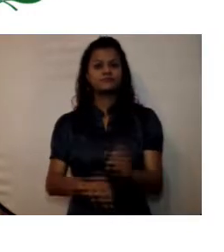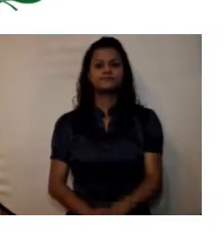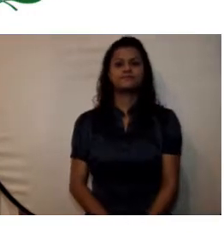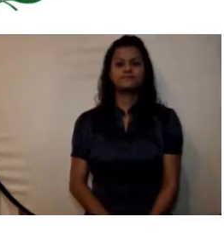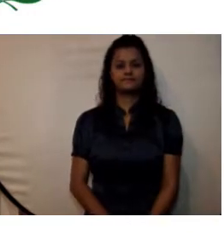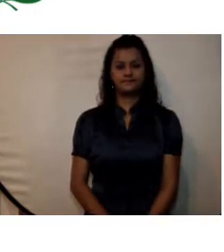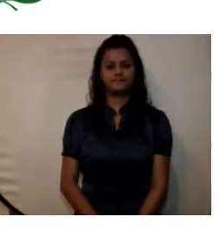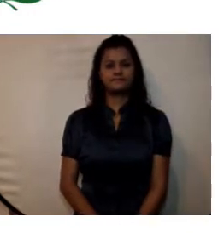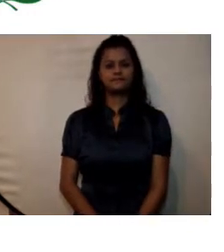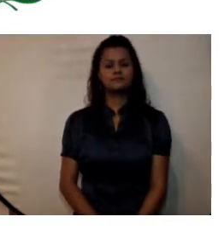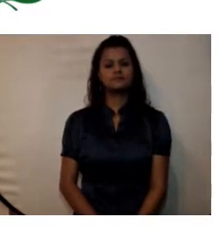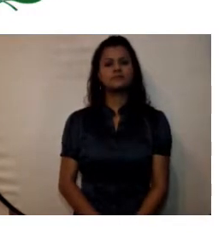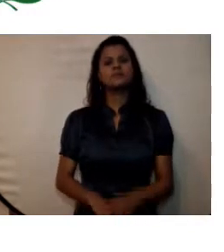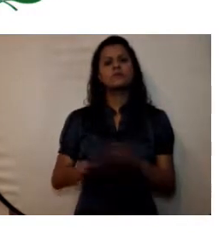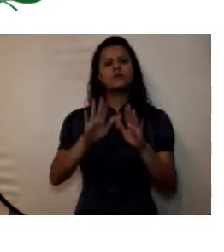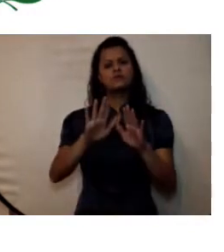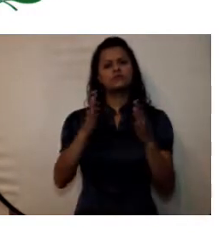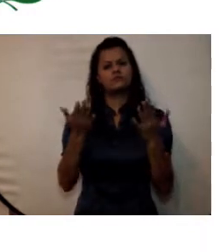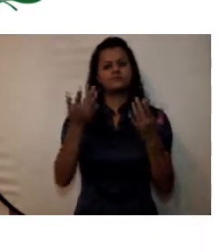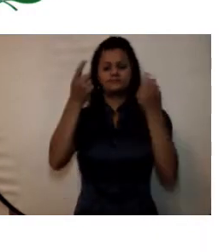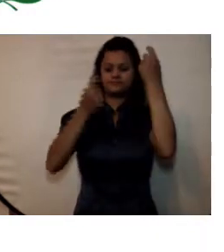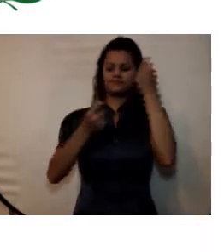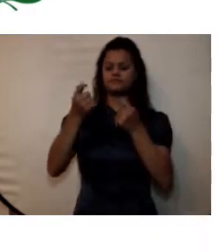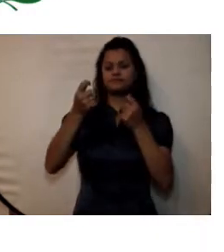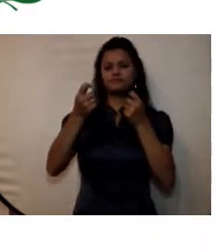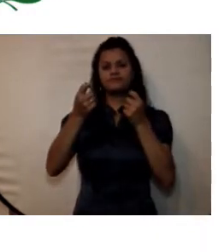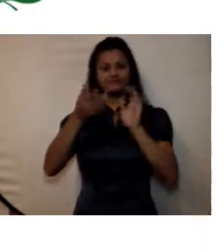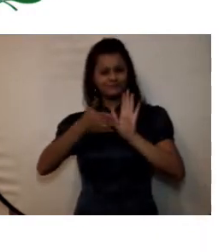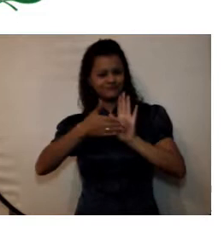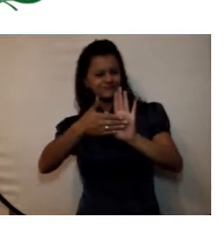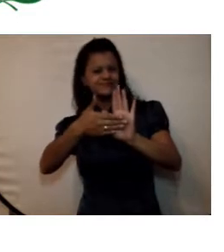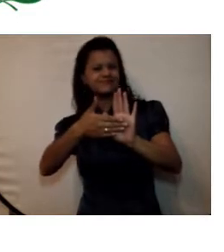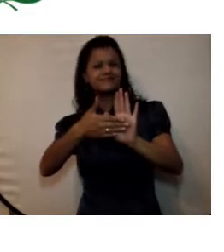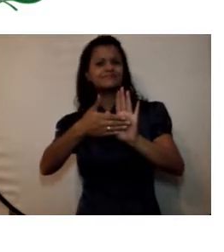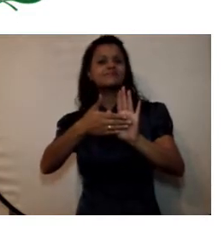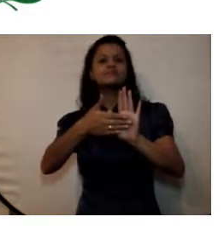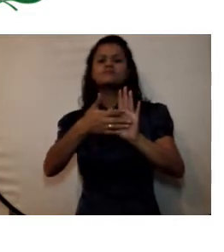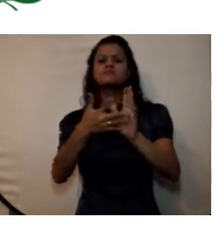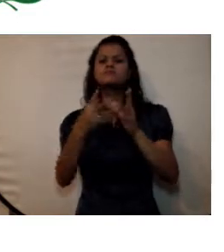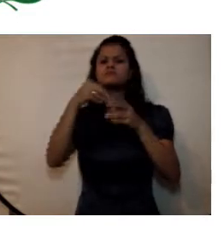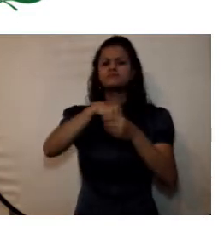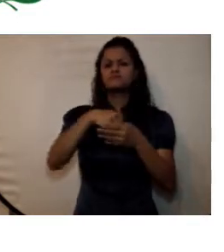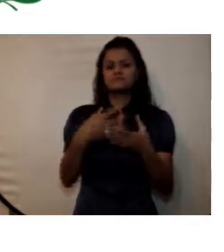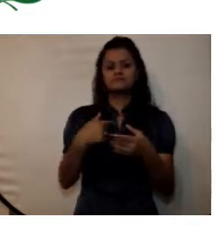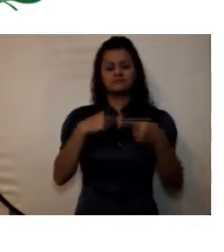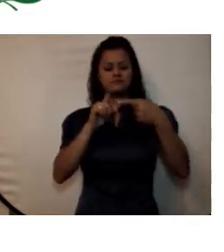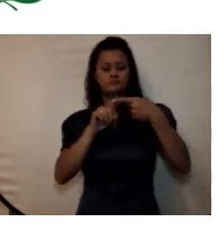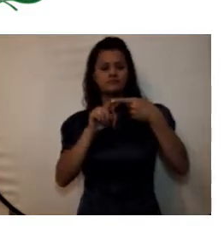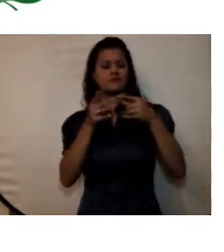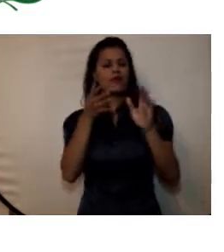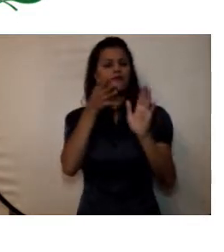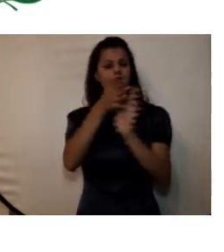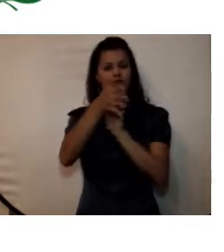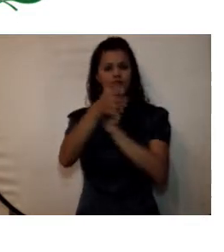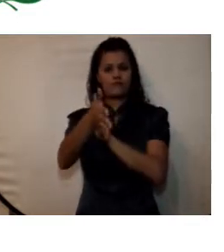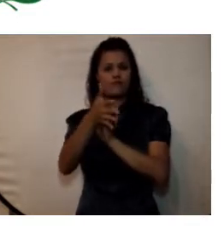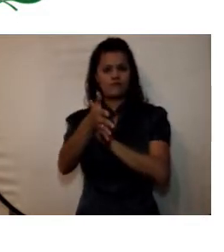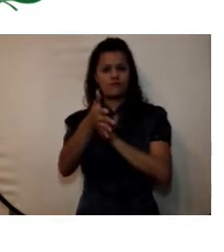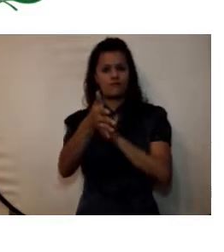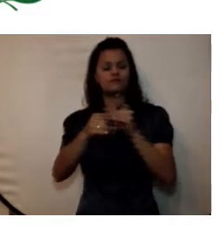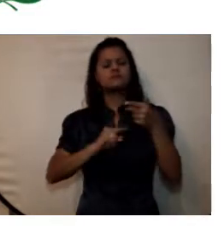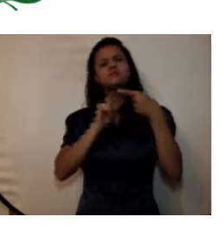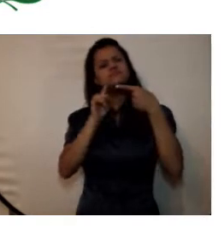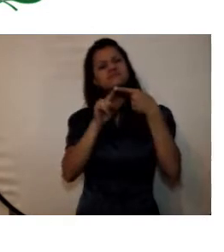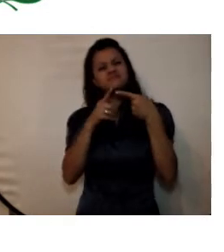Los componentes de la rendición de cuentas. Primer componente, componente de información. El componente de información es el elemento